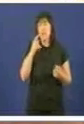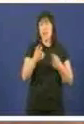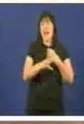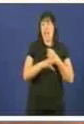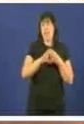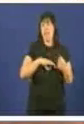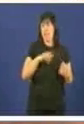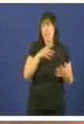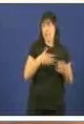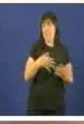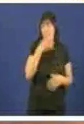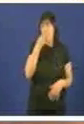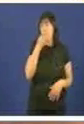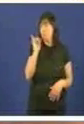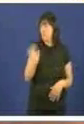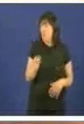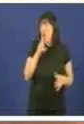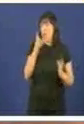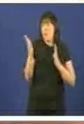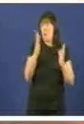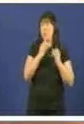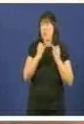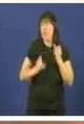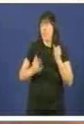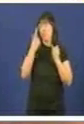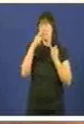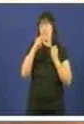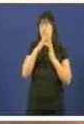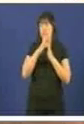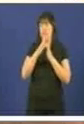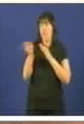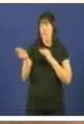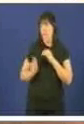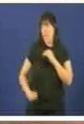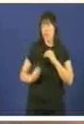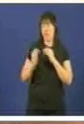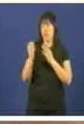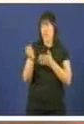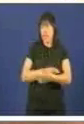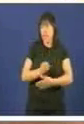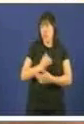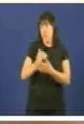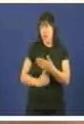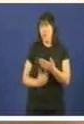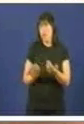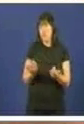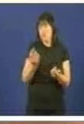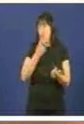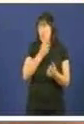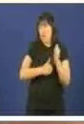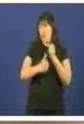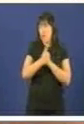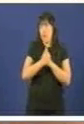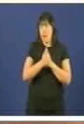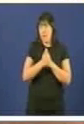efectivamente, no momento de crise, no momento de reducción dos ingresos das administracións públicas, hai que priorizar.